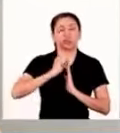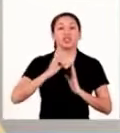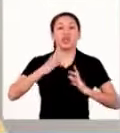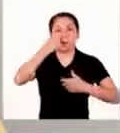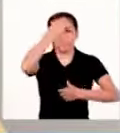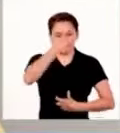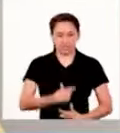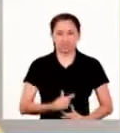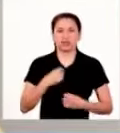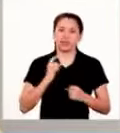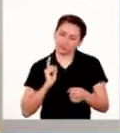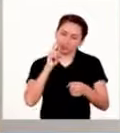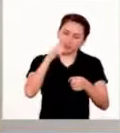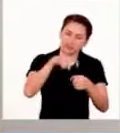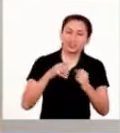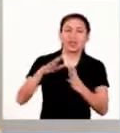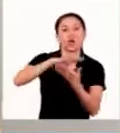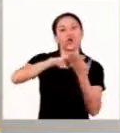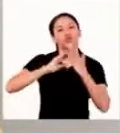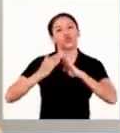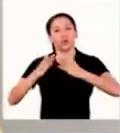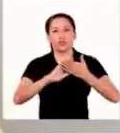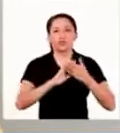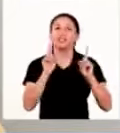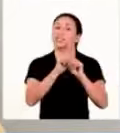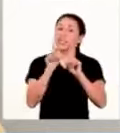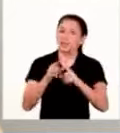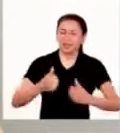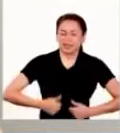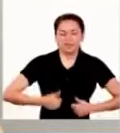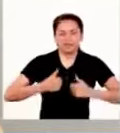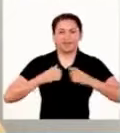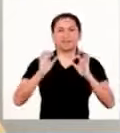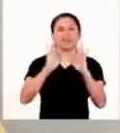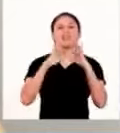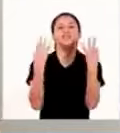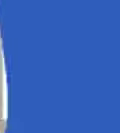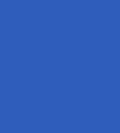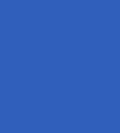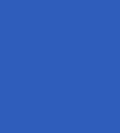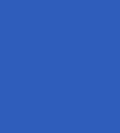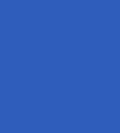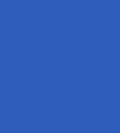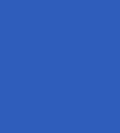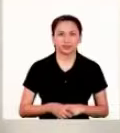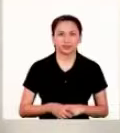personal y participar en comunidad y sobre todo en nuestra vida familiar.